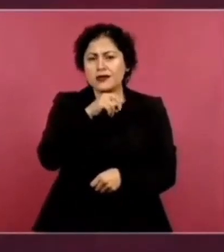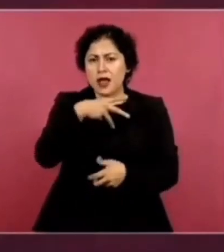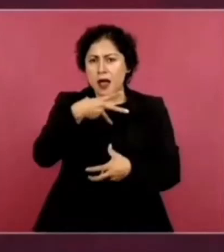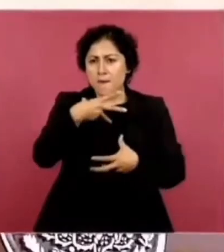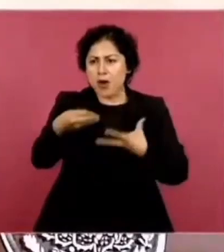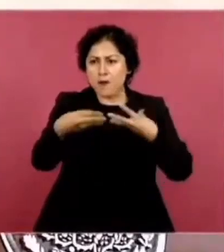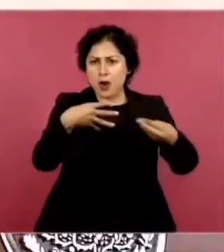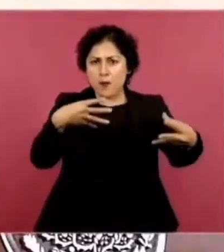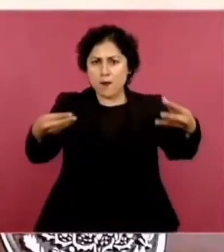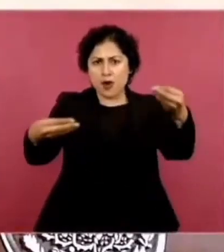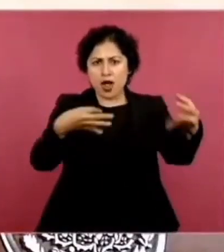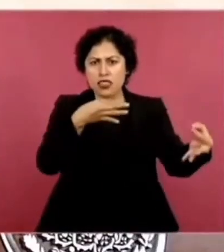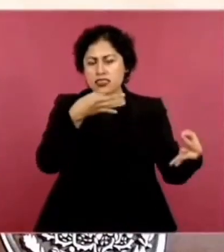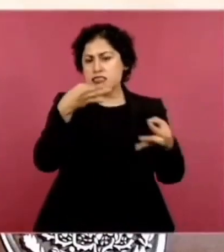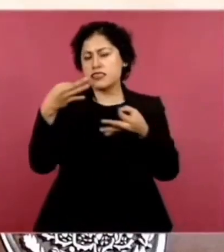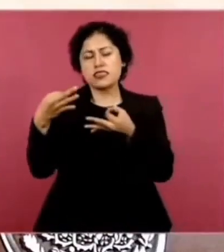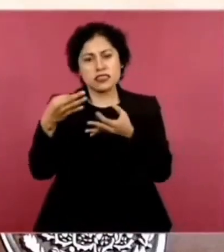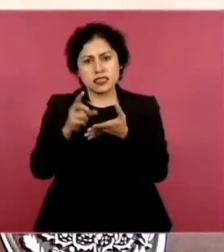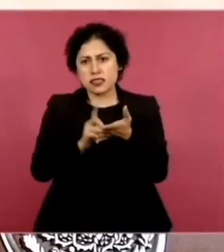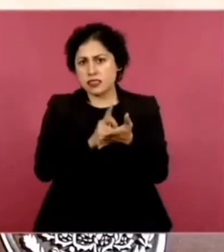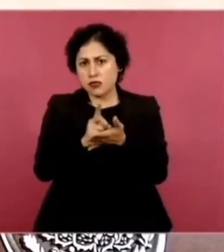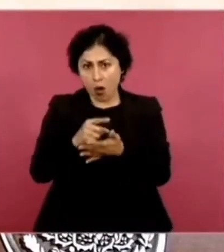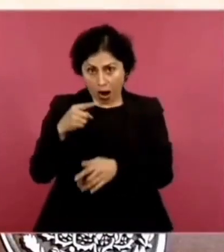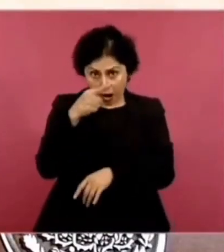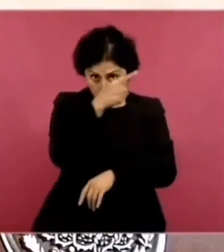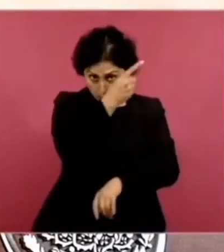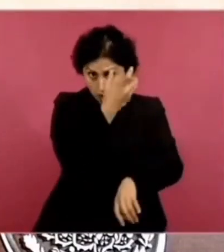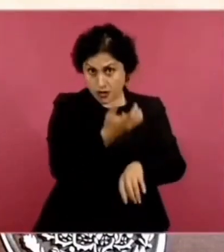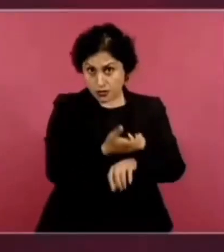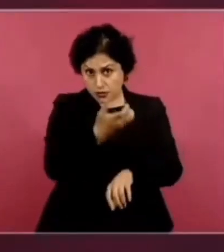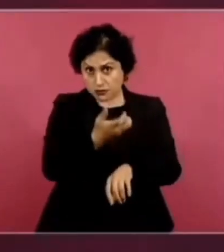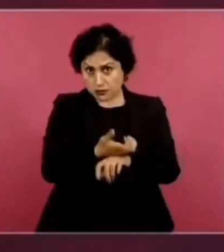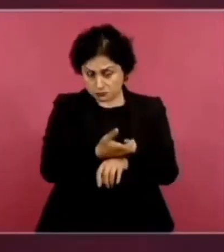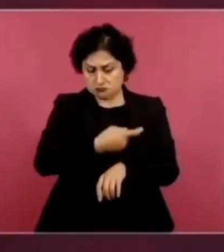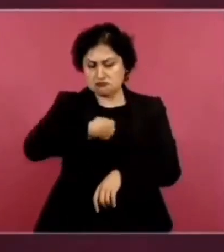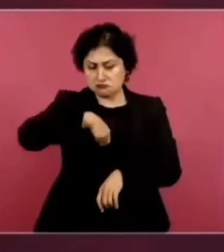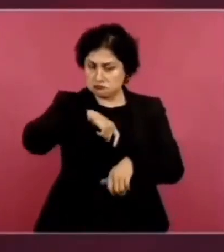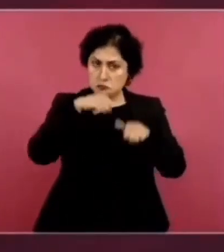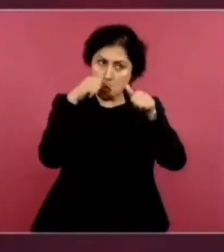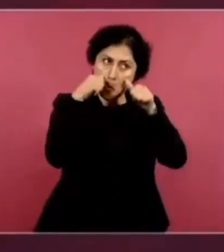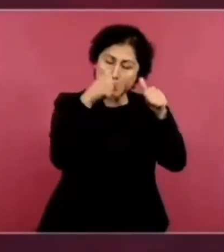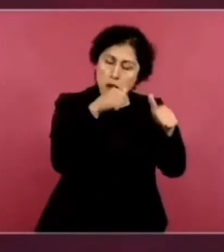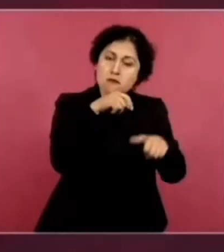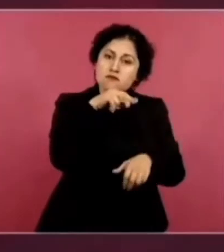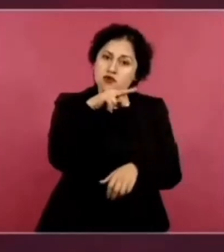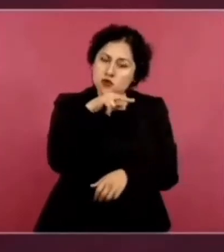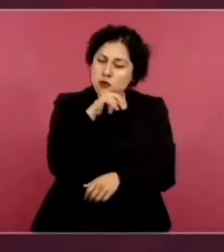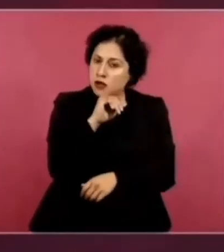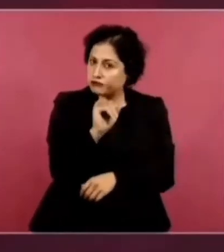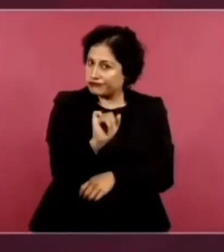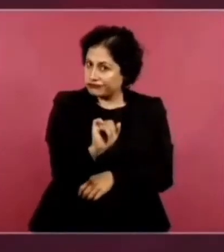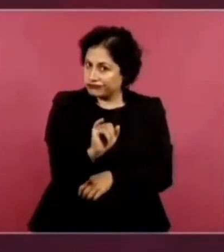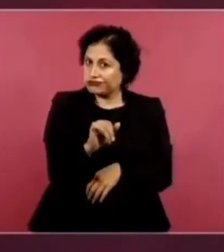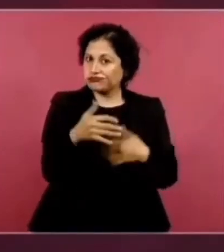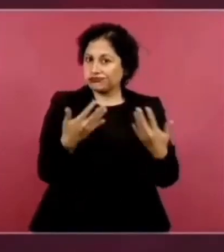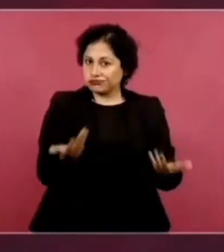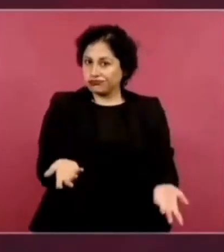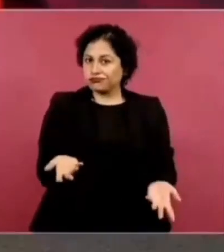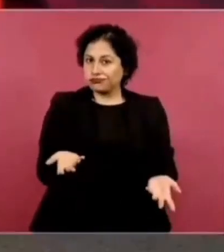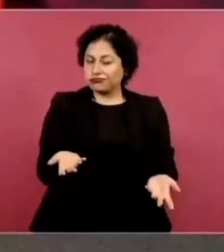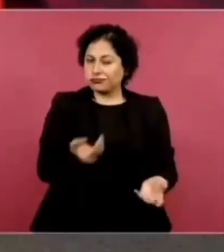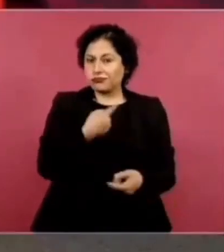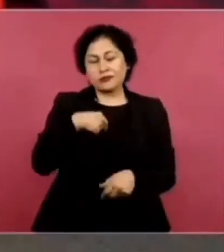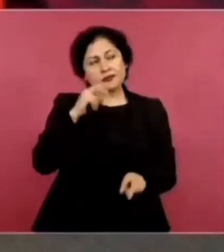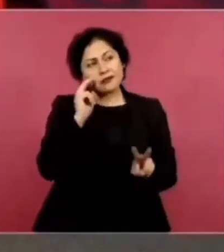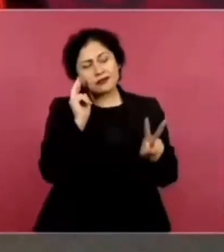consumo del fentanilo en Estados Unidos. Y nos preocupa más y nos duele que pierdan la vida 100